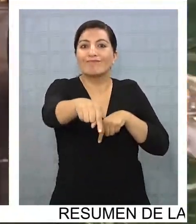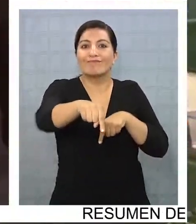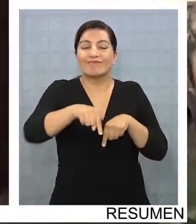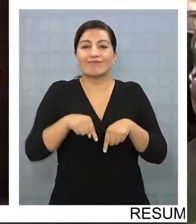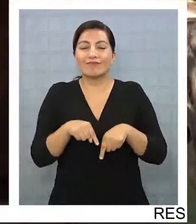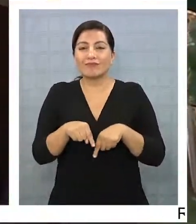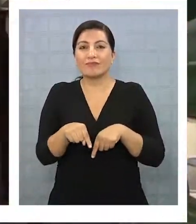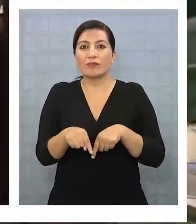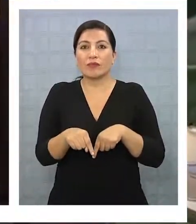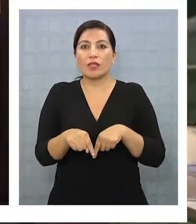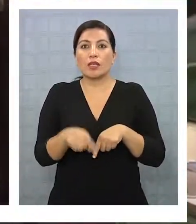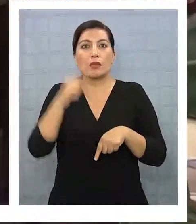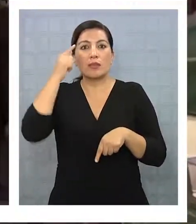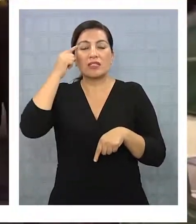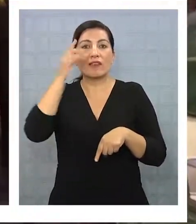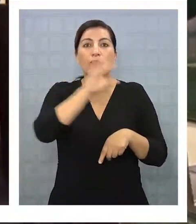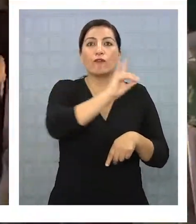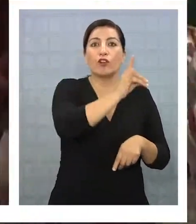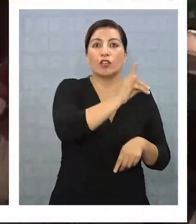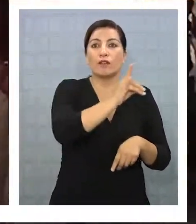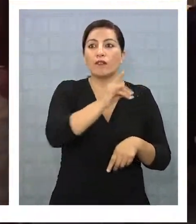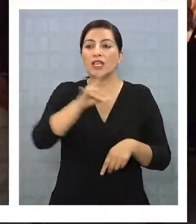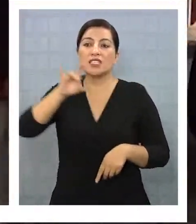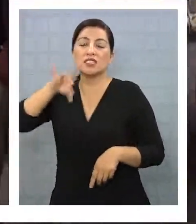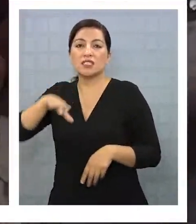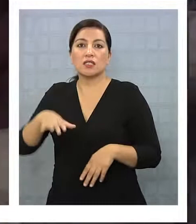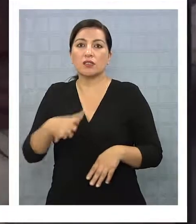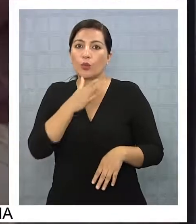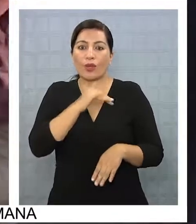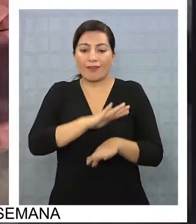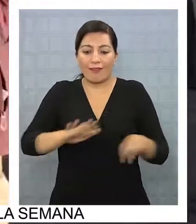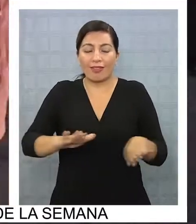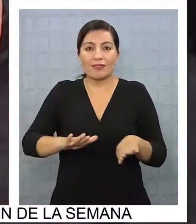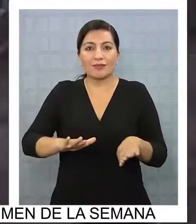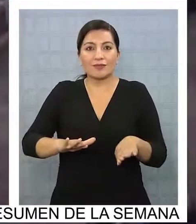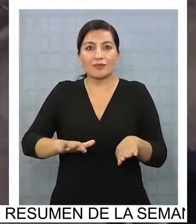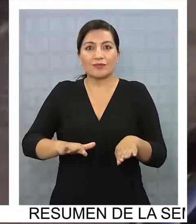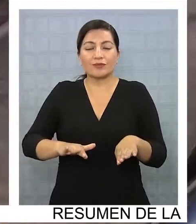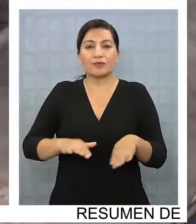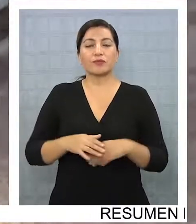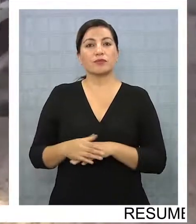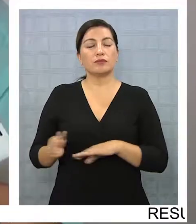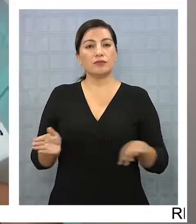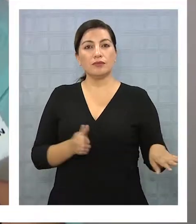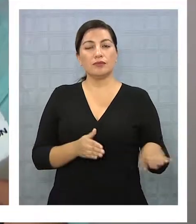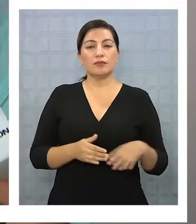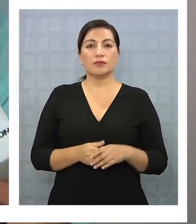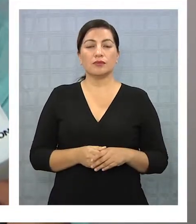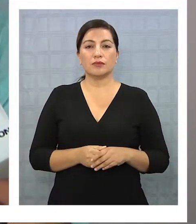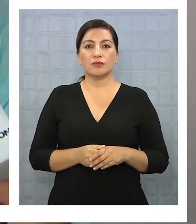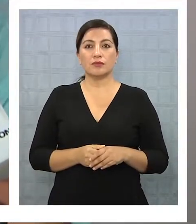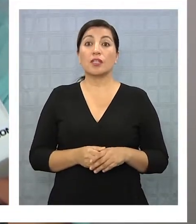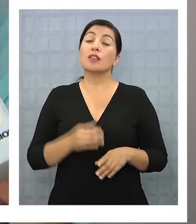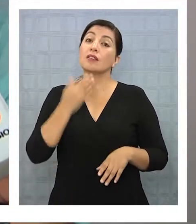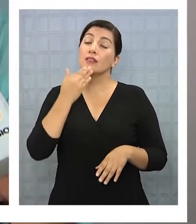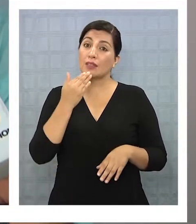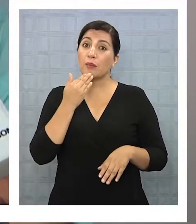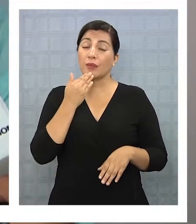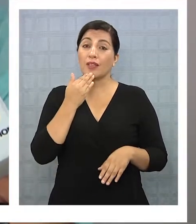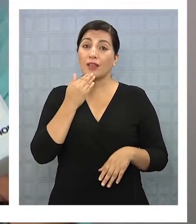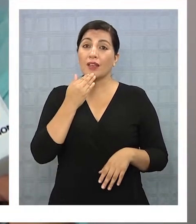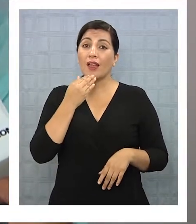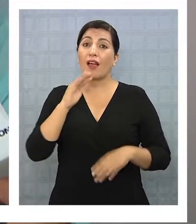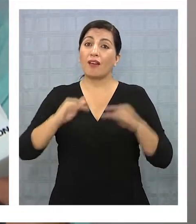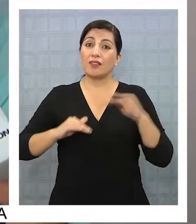aquí está Bolivia, aquí nace Chile, ¿no? No existe eso. Eso le ocurre a los chilenos que van para allá